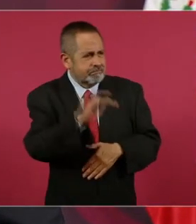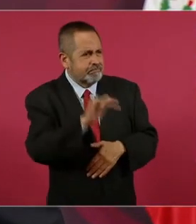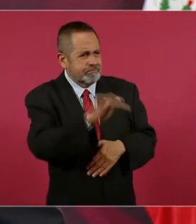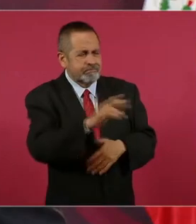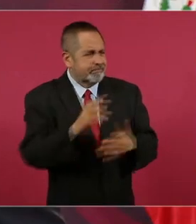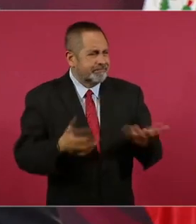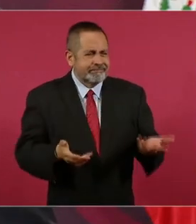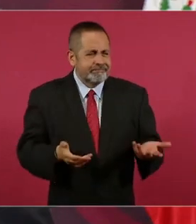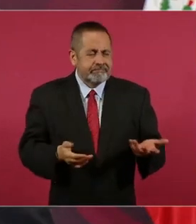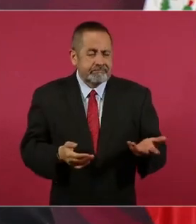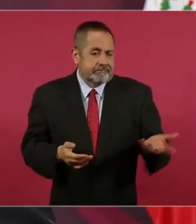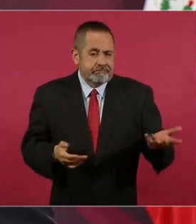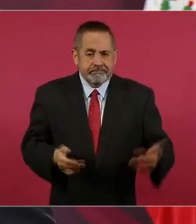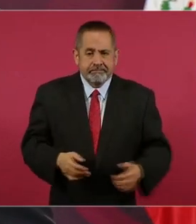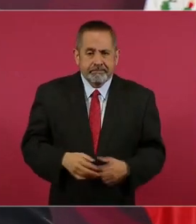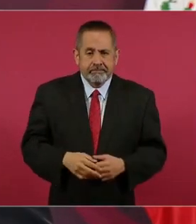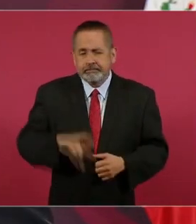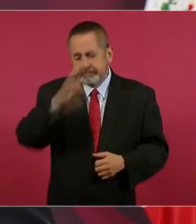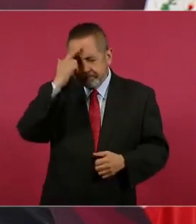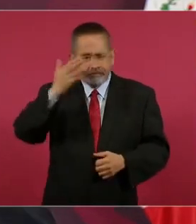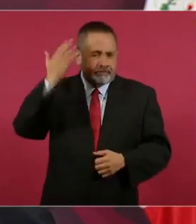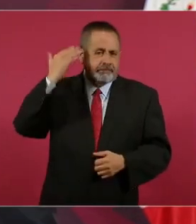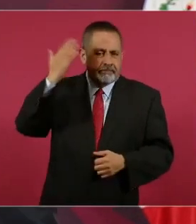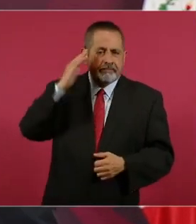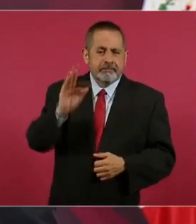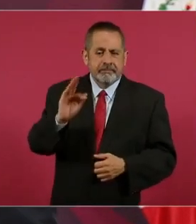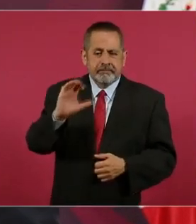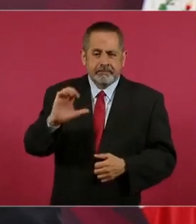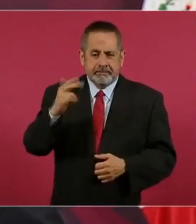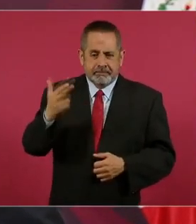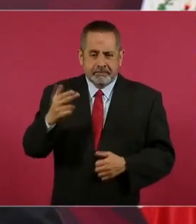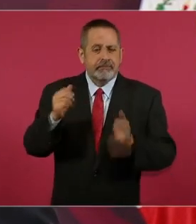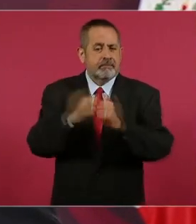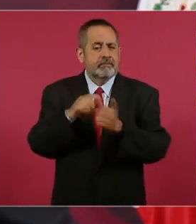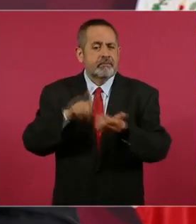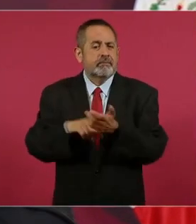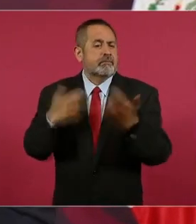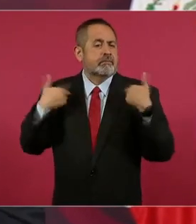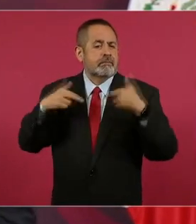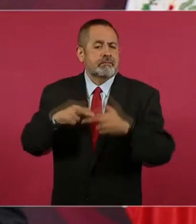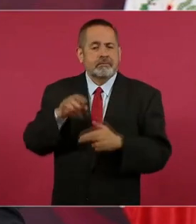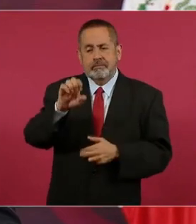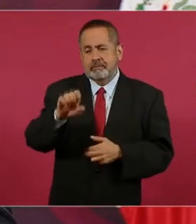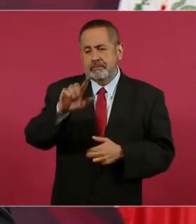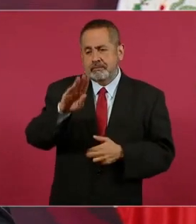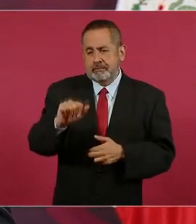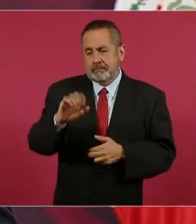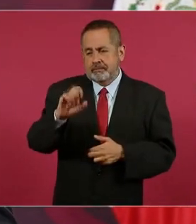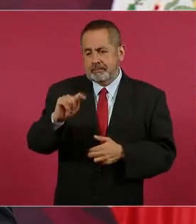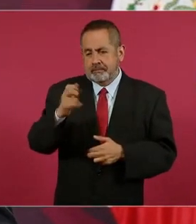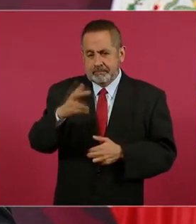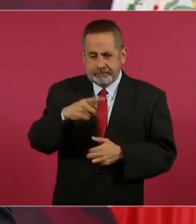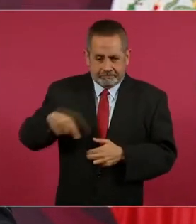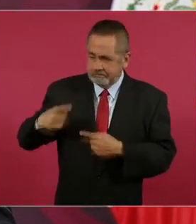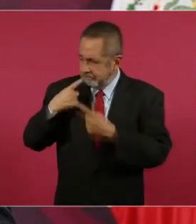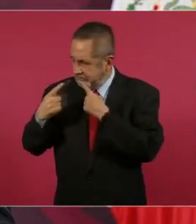Cuando Calderón con la maestra Elbester toman la decisión